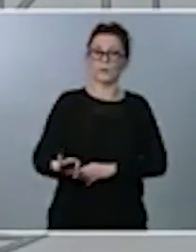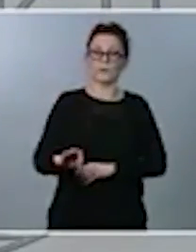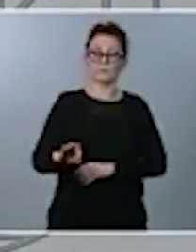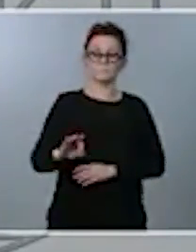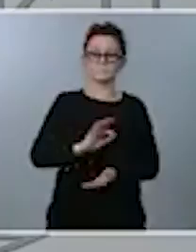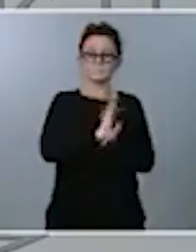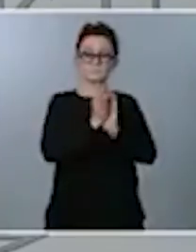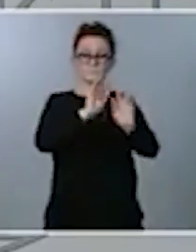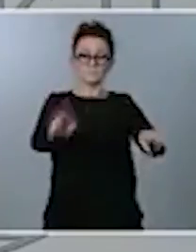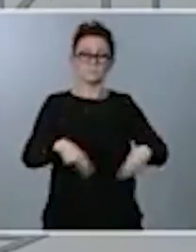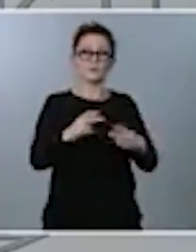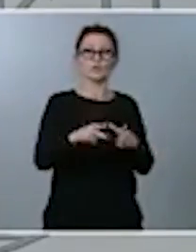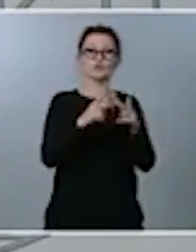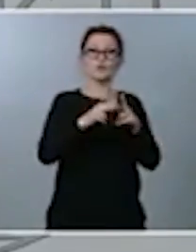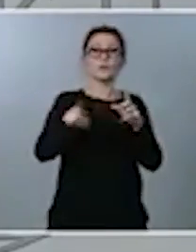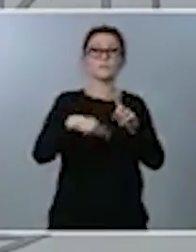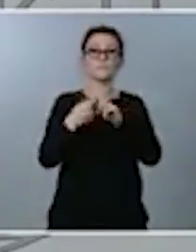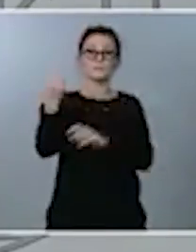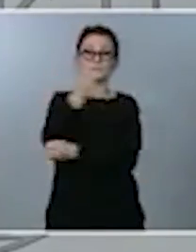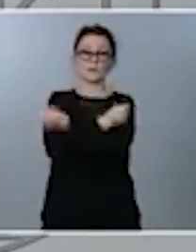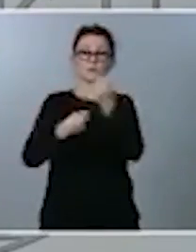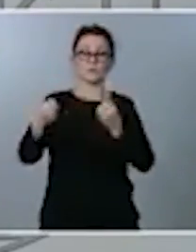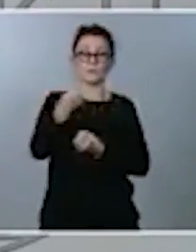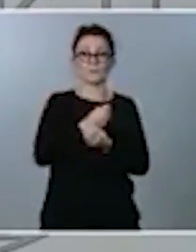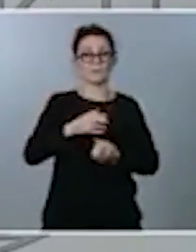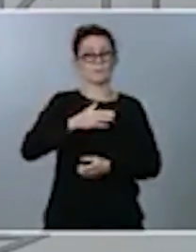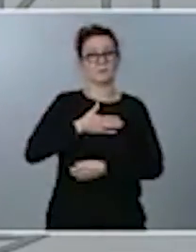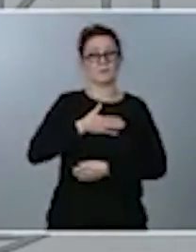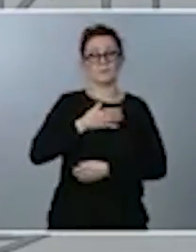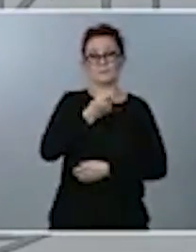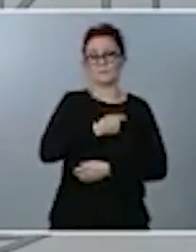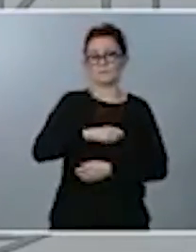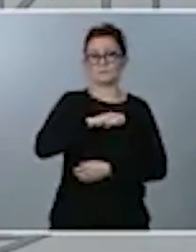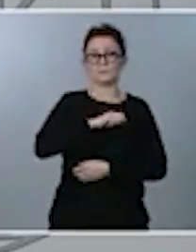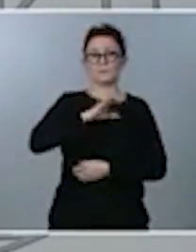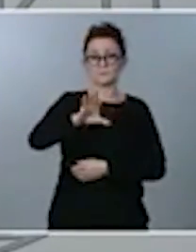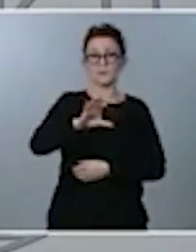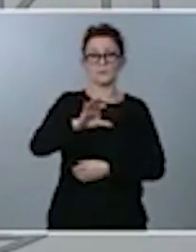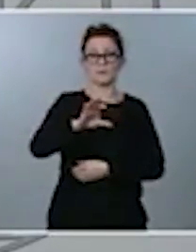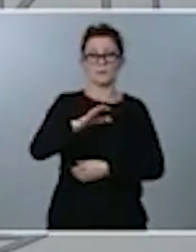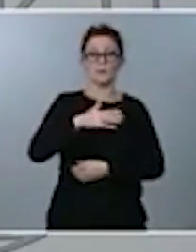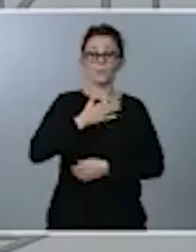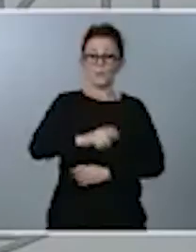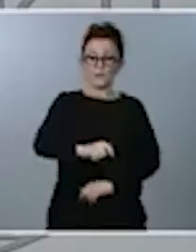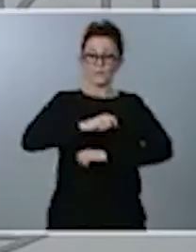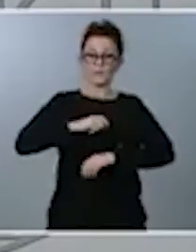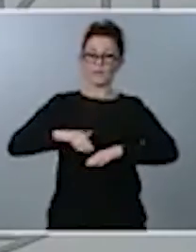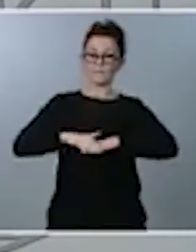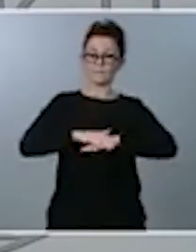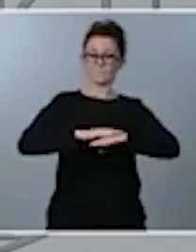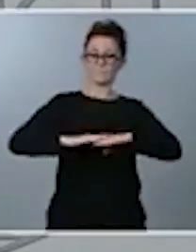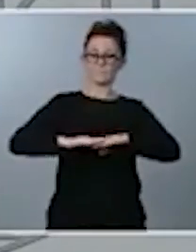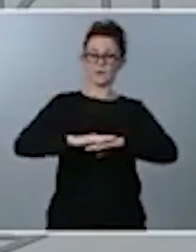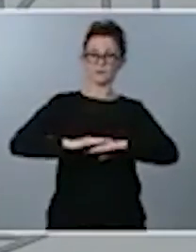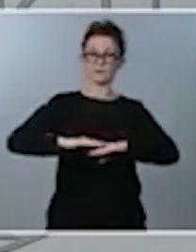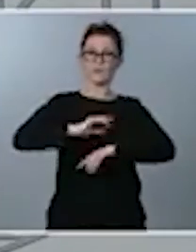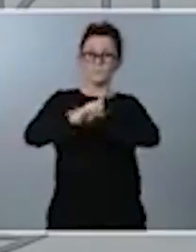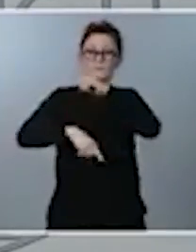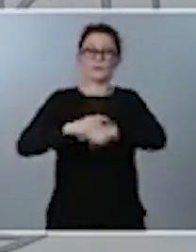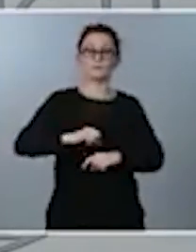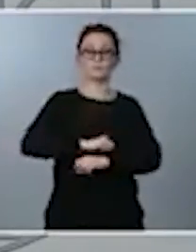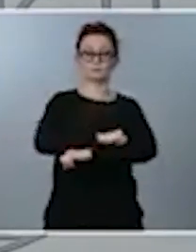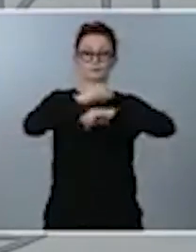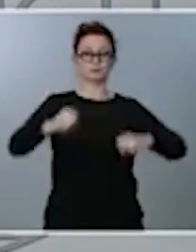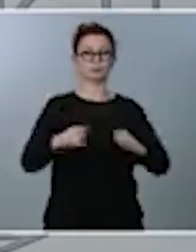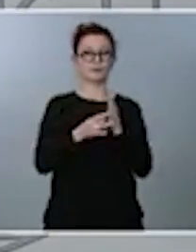y económicamente nuestro país para asentar la fase, que procuren un salto de calidad en nuestro